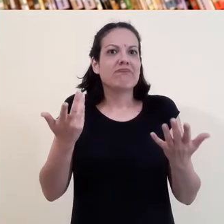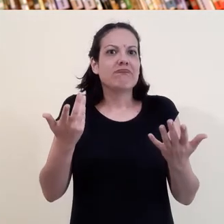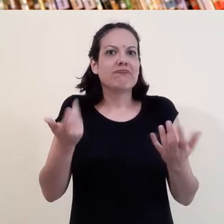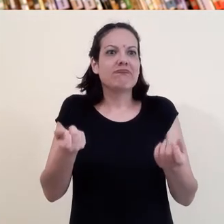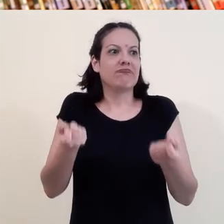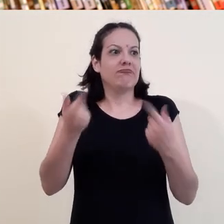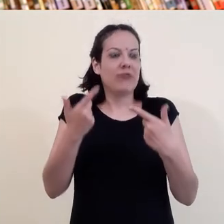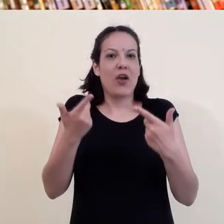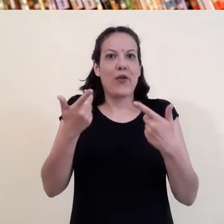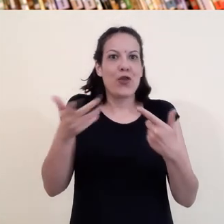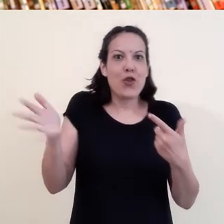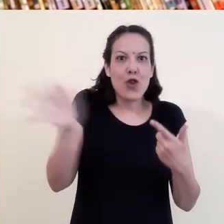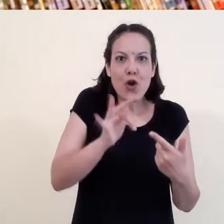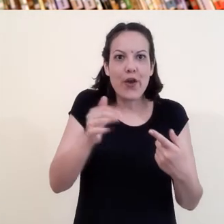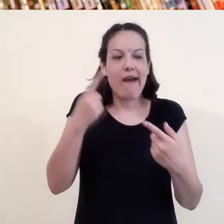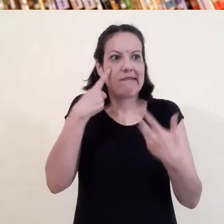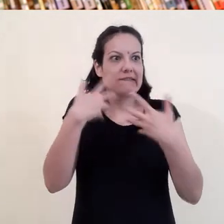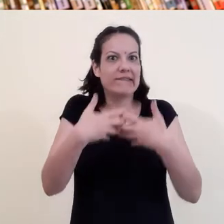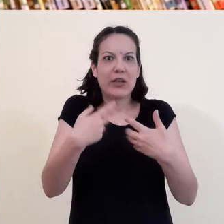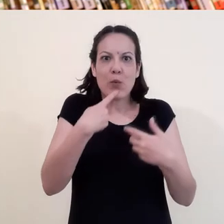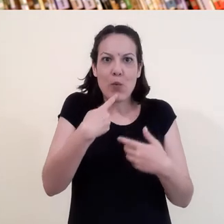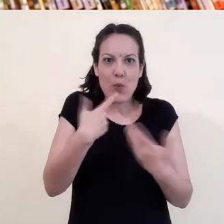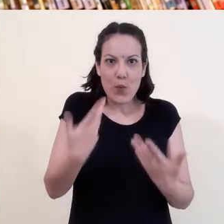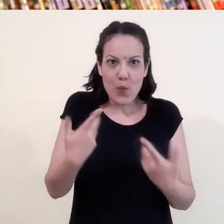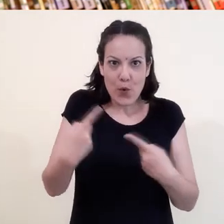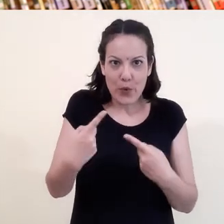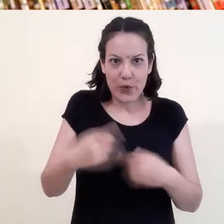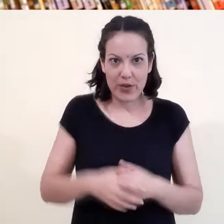Es abrir esas primeras puertas de entrada, abrirlas todos los días.